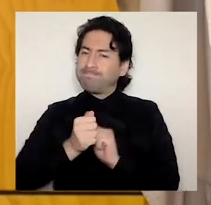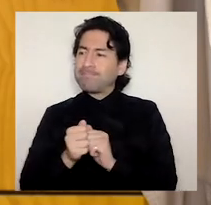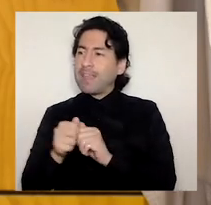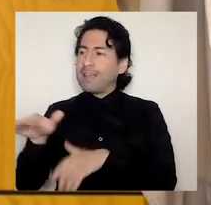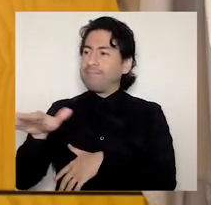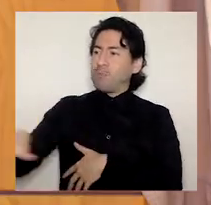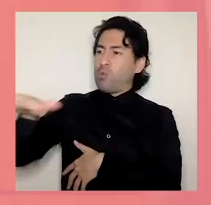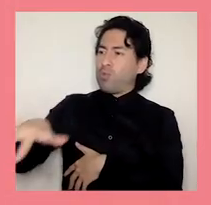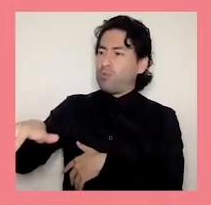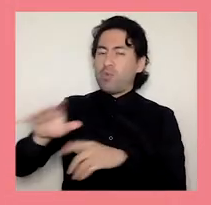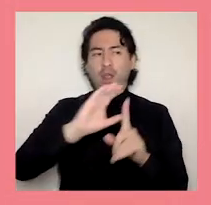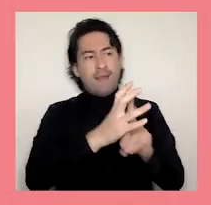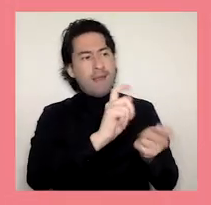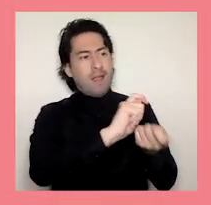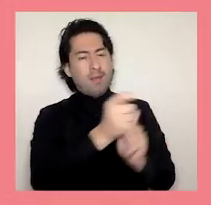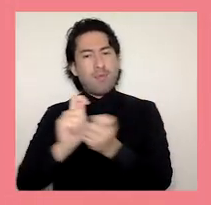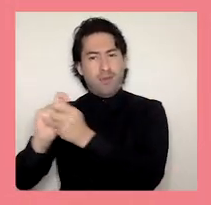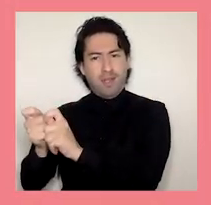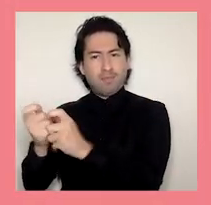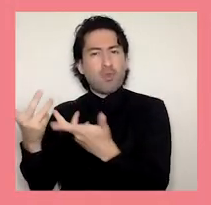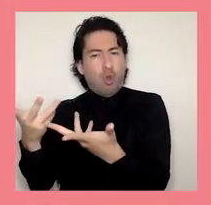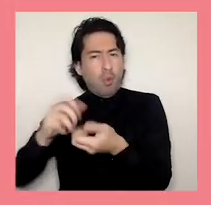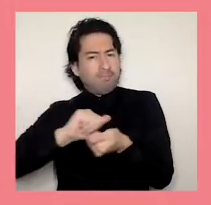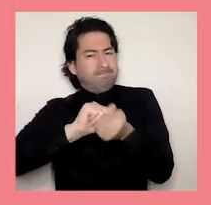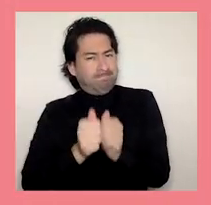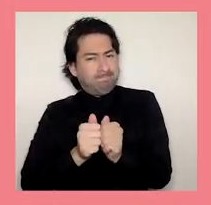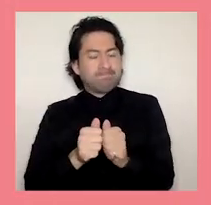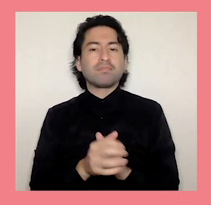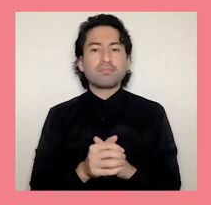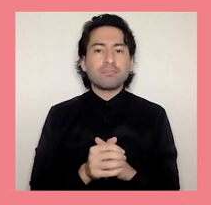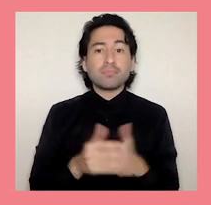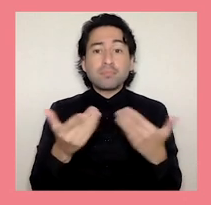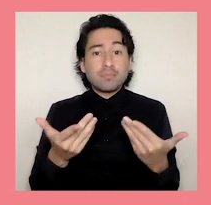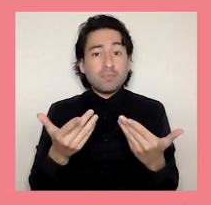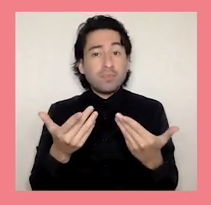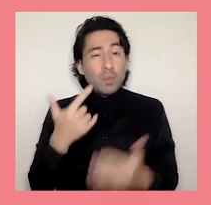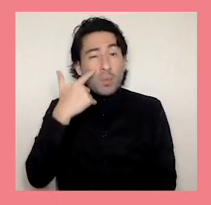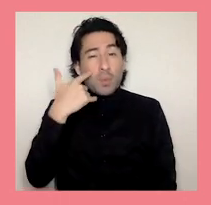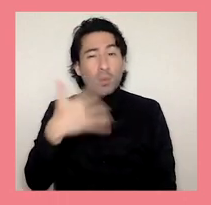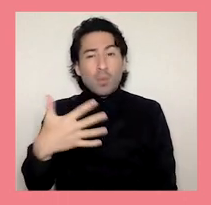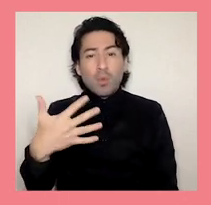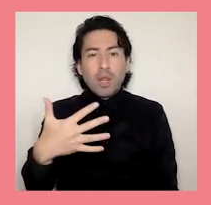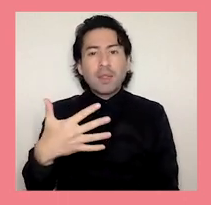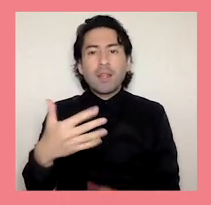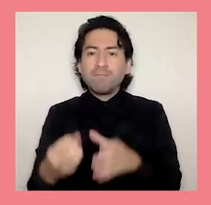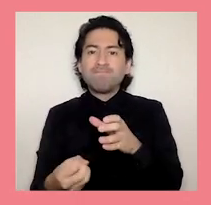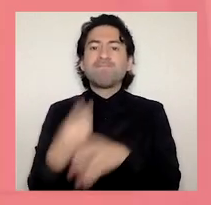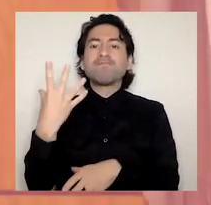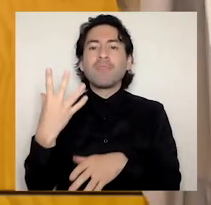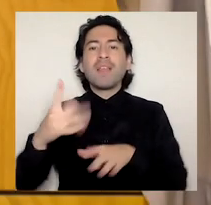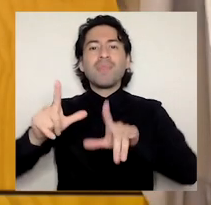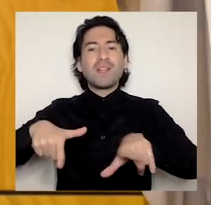producen en nuestros tiempos. Por ello, es tan relevante la creación de la Dirección de Géneros de Equidad de la Universidad del